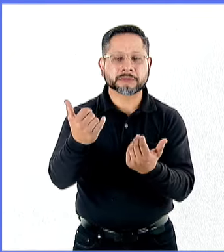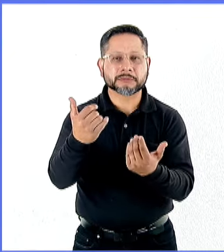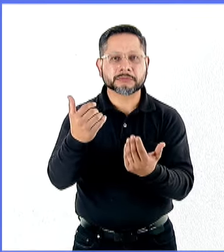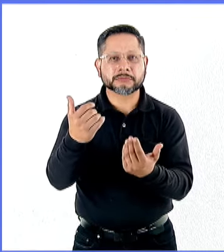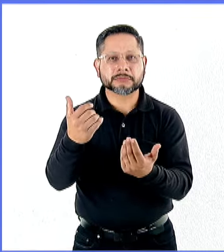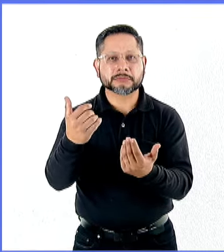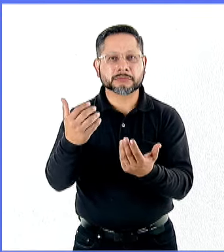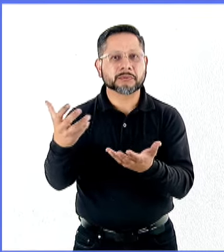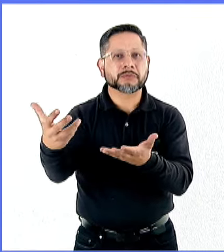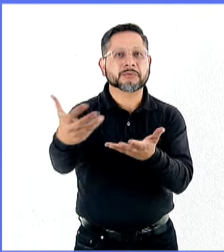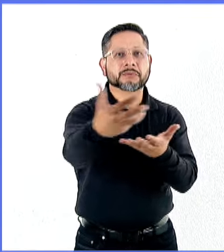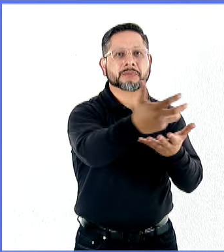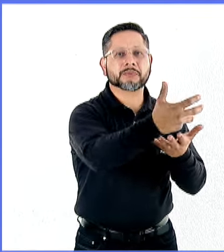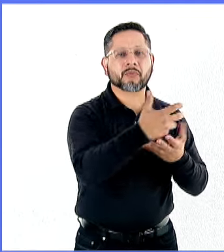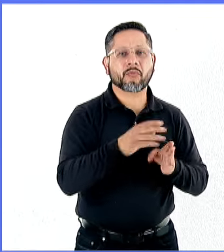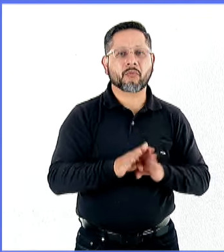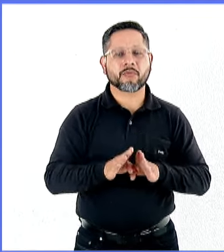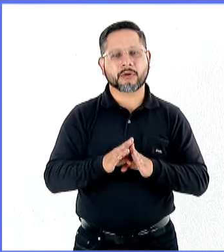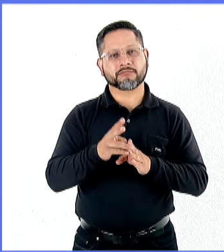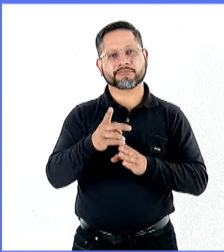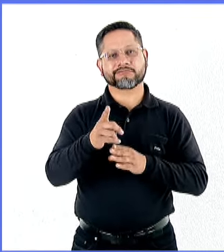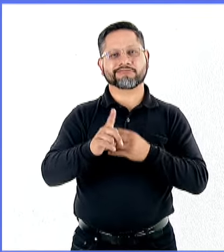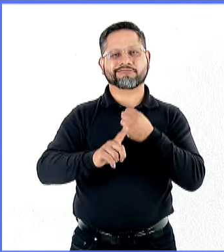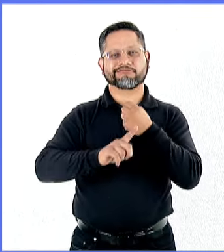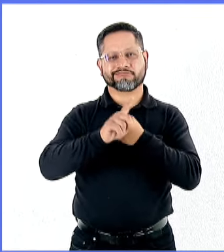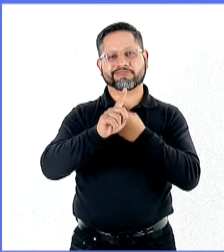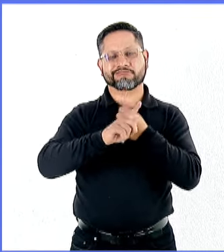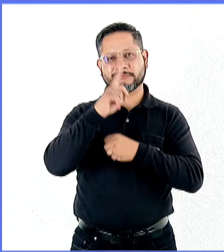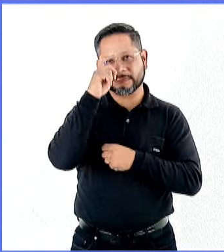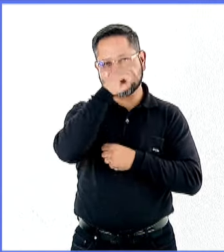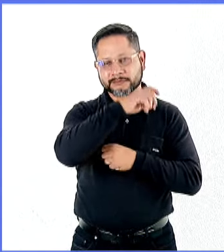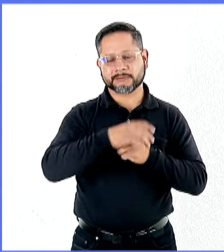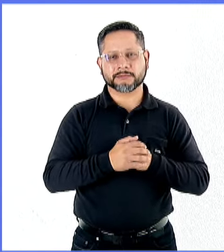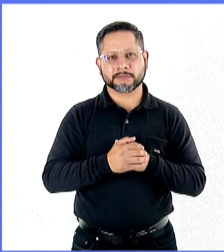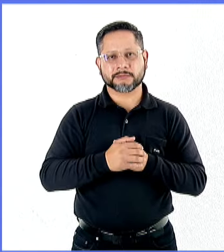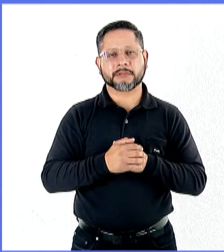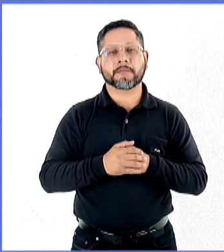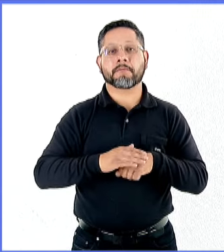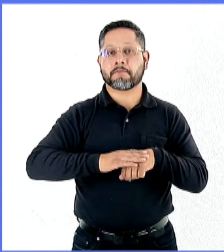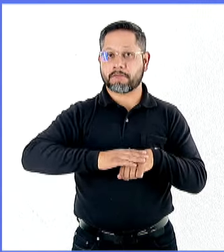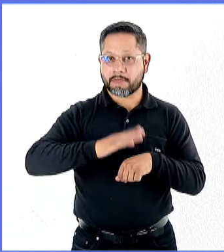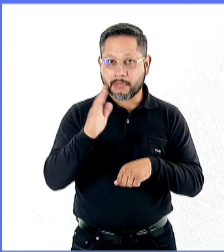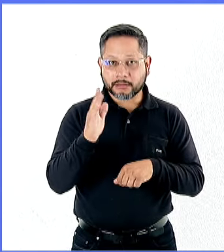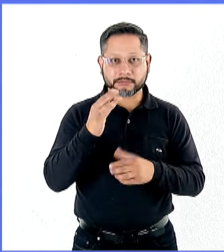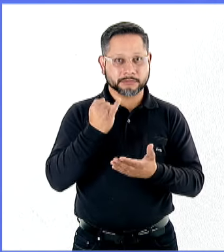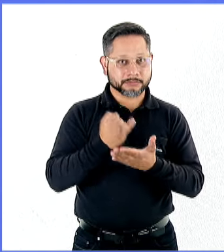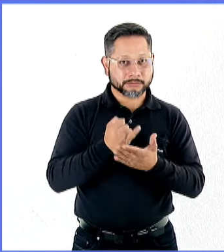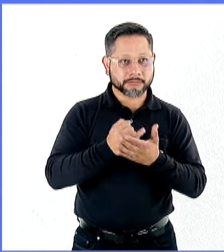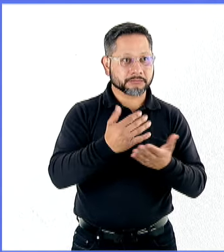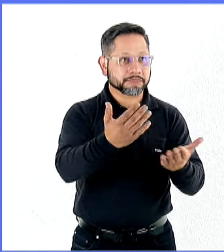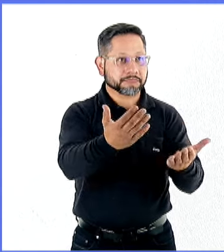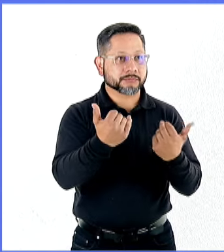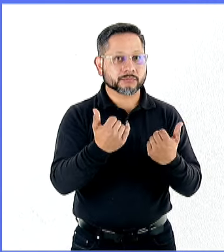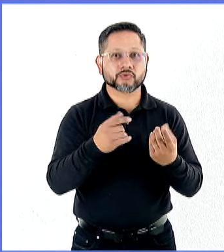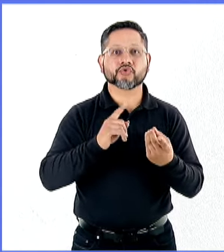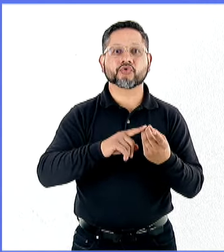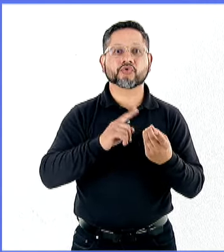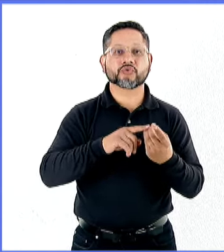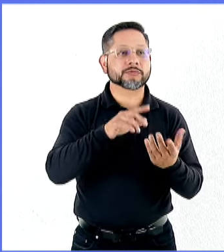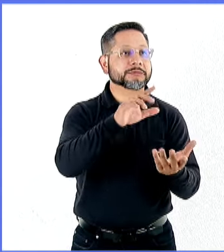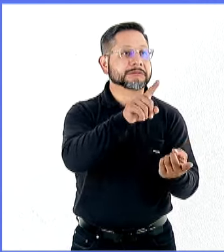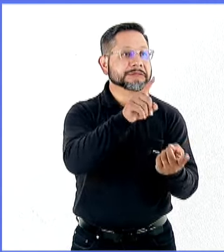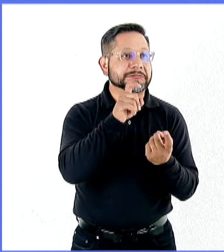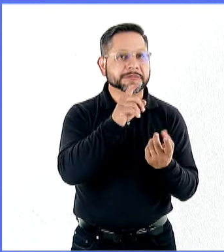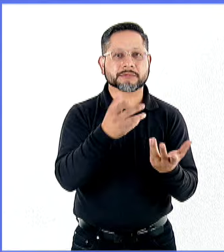una serie, como un problema complejo, viene una serie de que necesitamos tener más ingresos públicos, ¿cómo los conseguimos también?